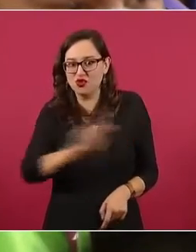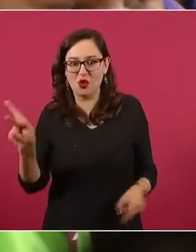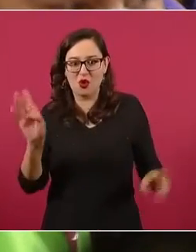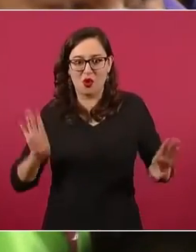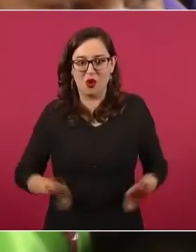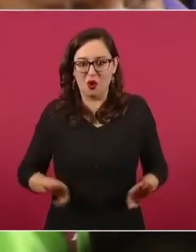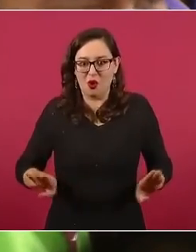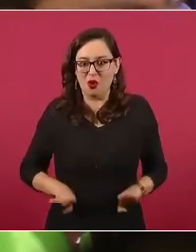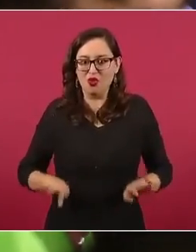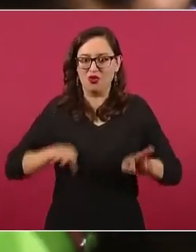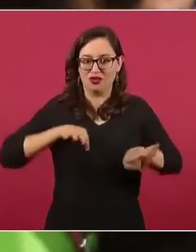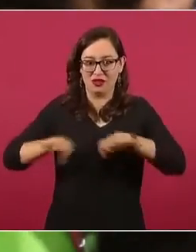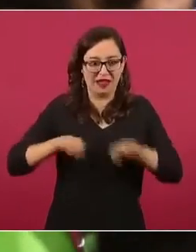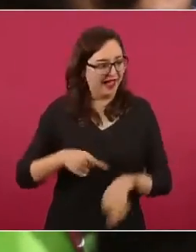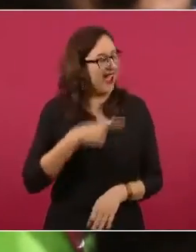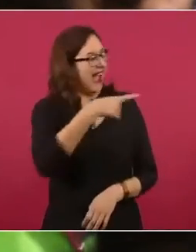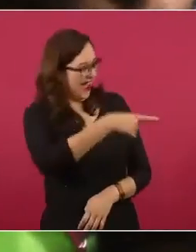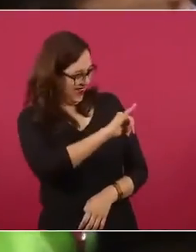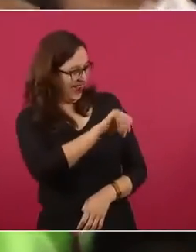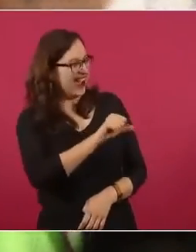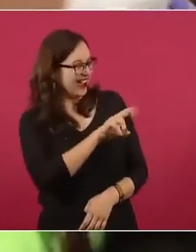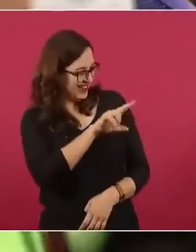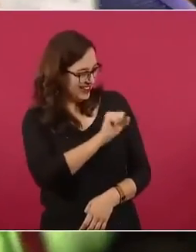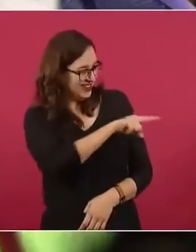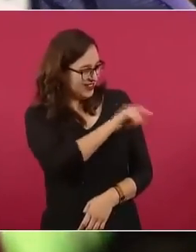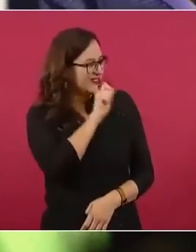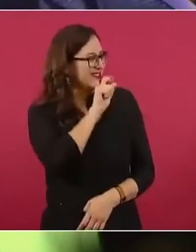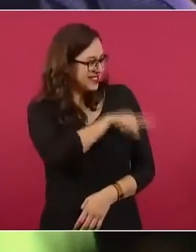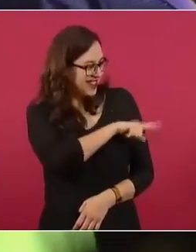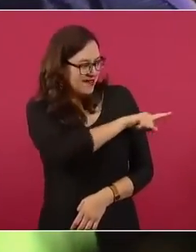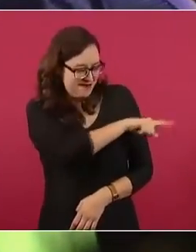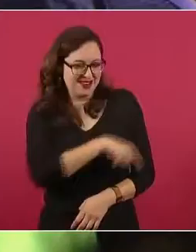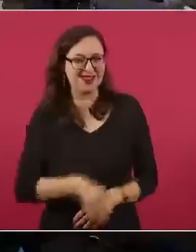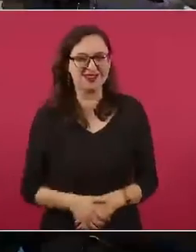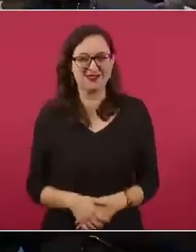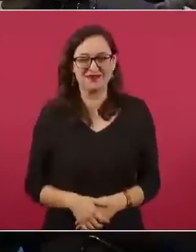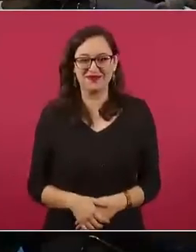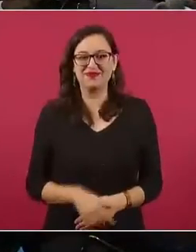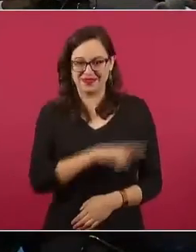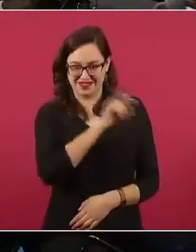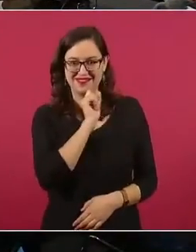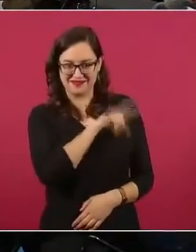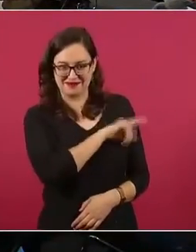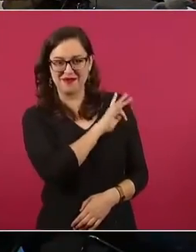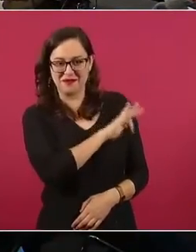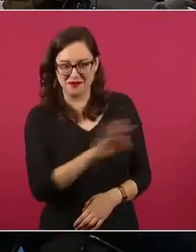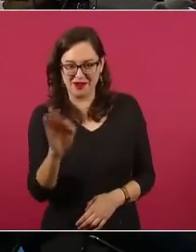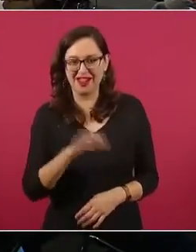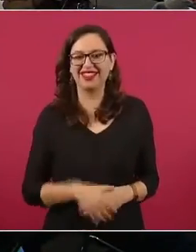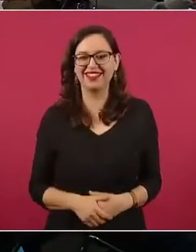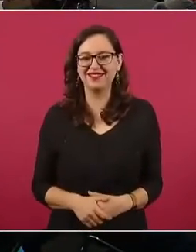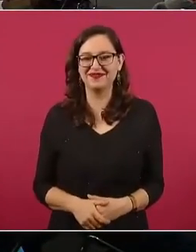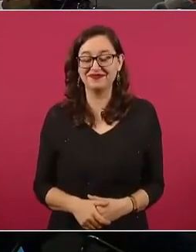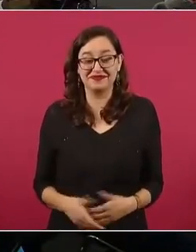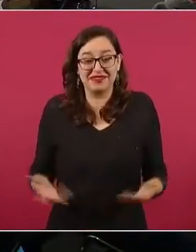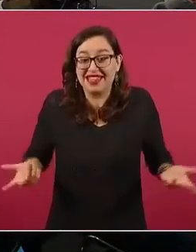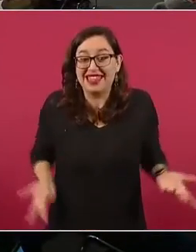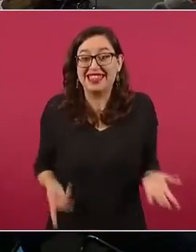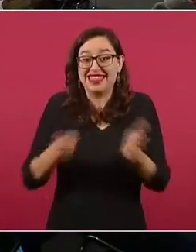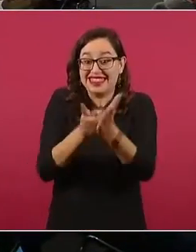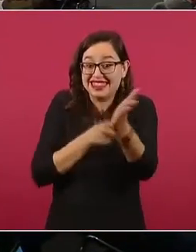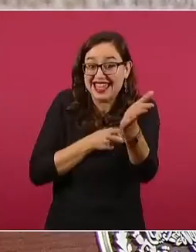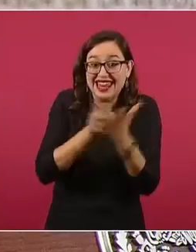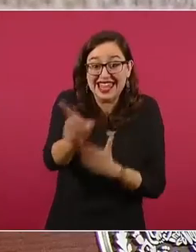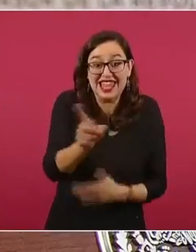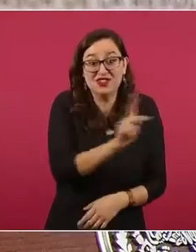Jesús ya también. Sí, también es consejero, participó. Todos, es que es un derecho incluso